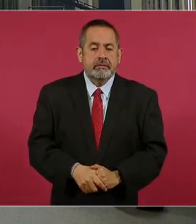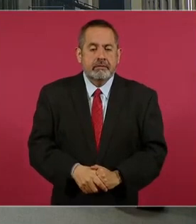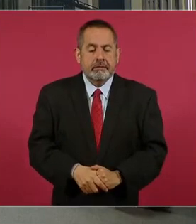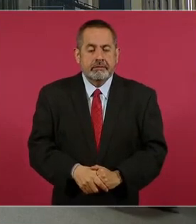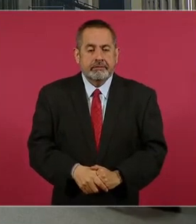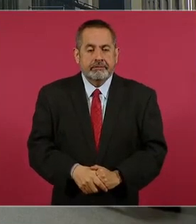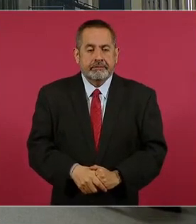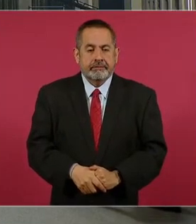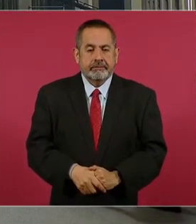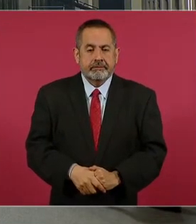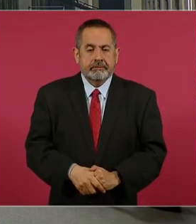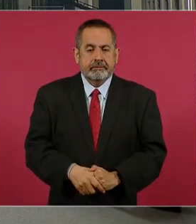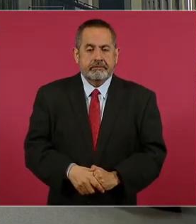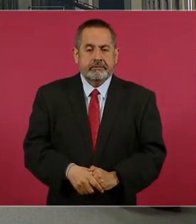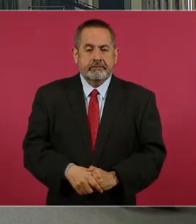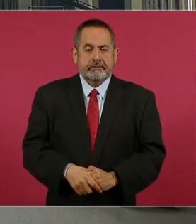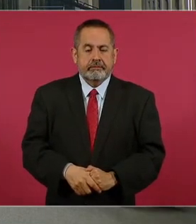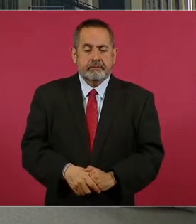Sí,